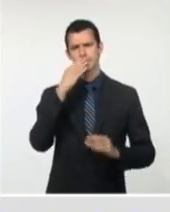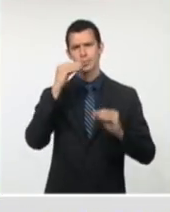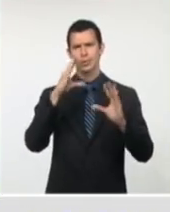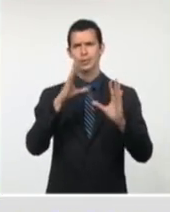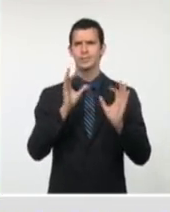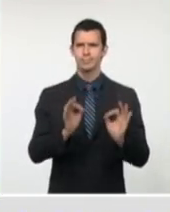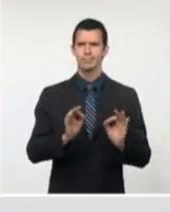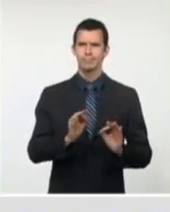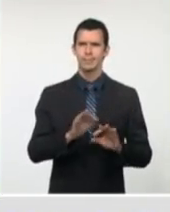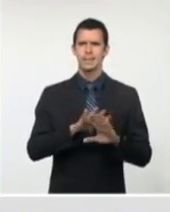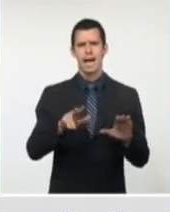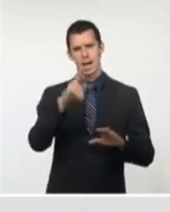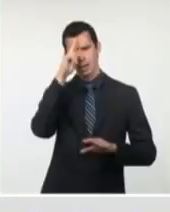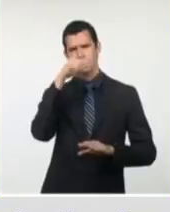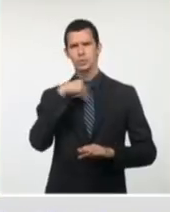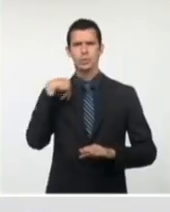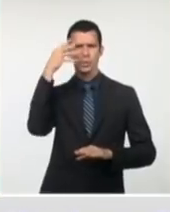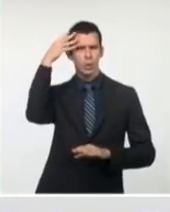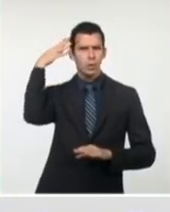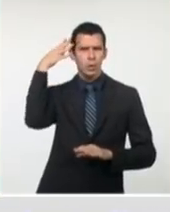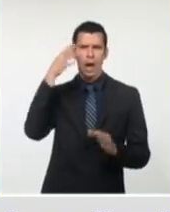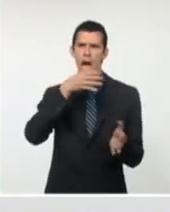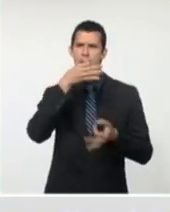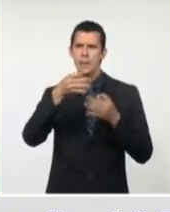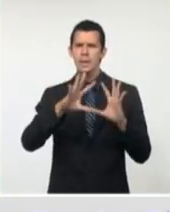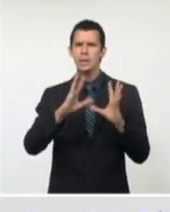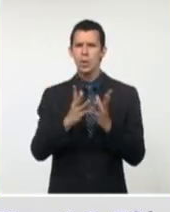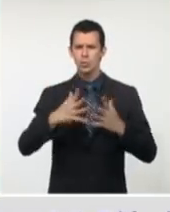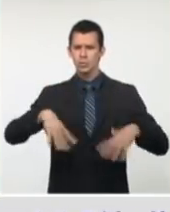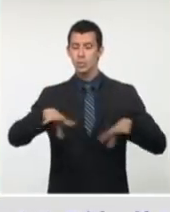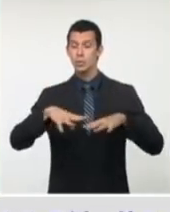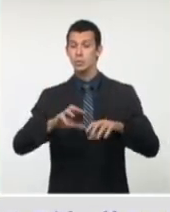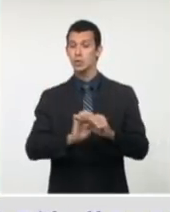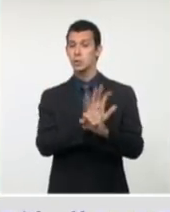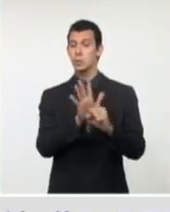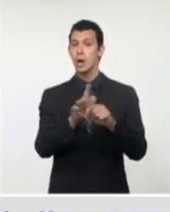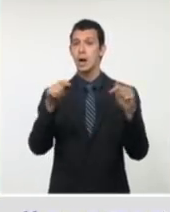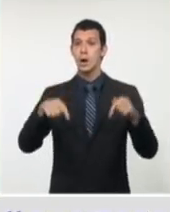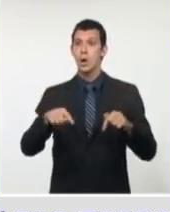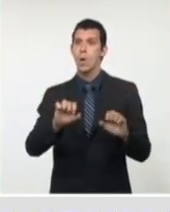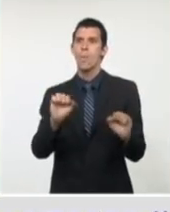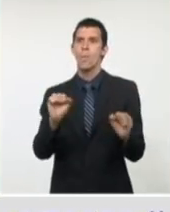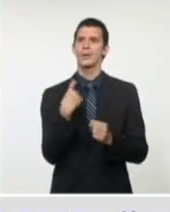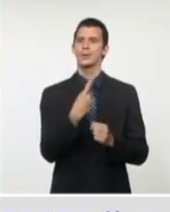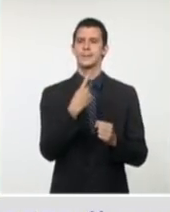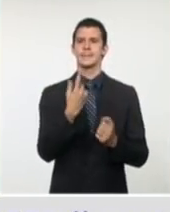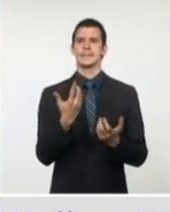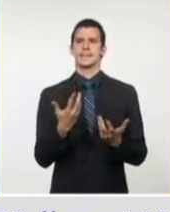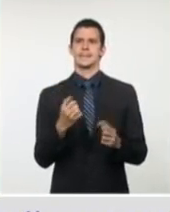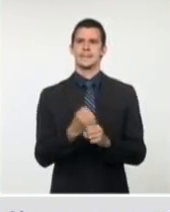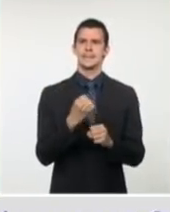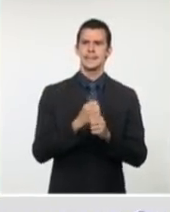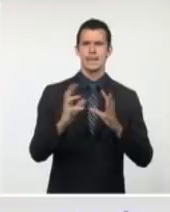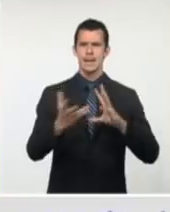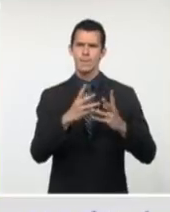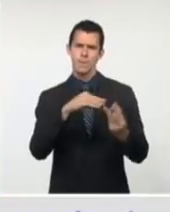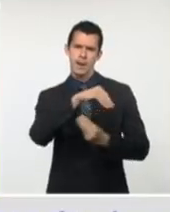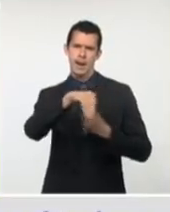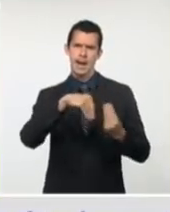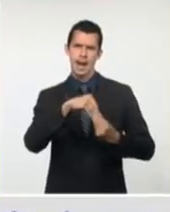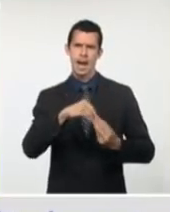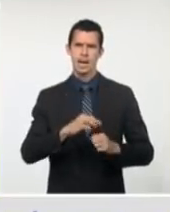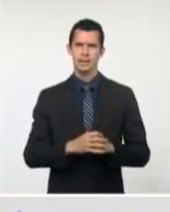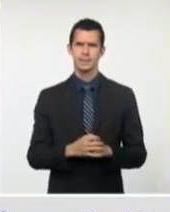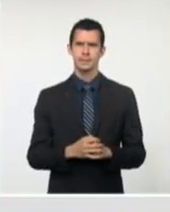Durán, la situación epidémica nos ha obligado a aplicar nuevas medidas. Donde se vinculan un grupo de